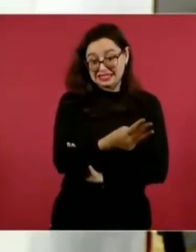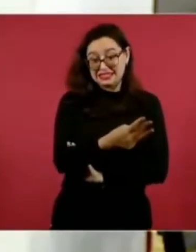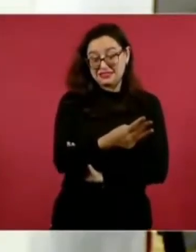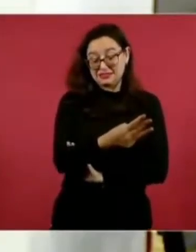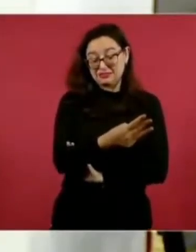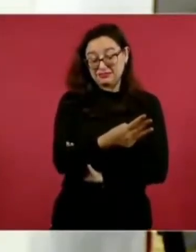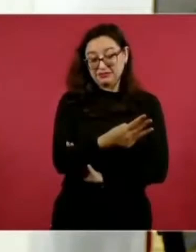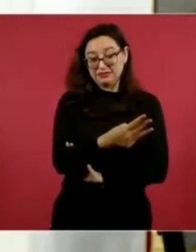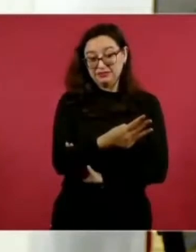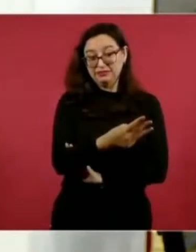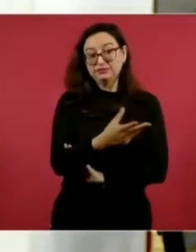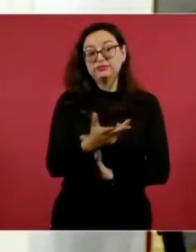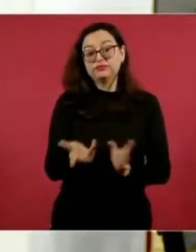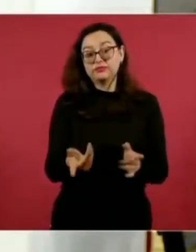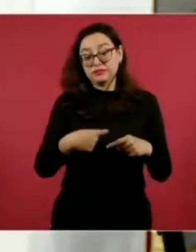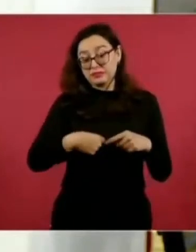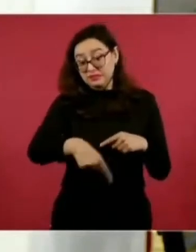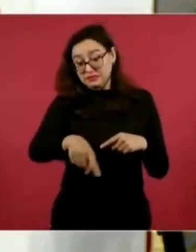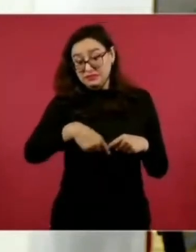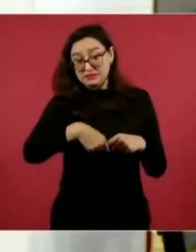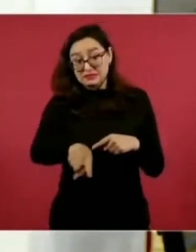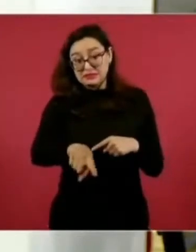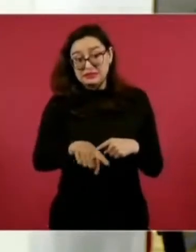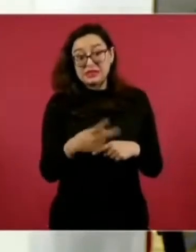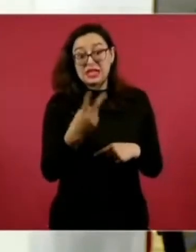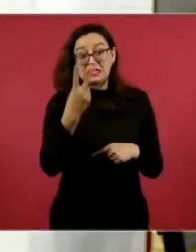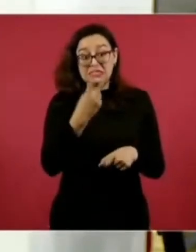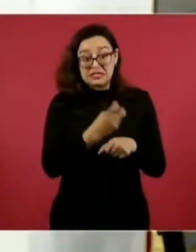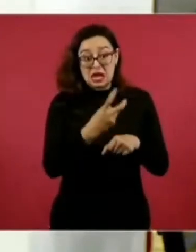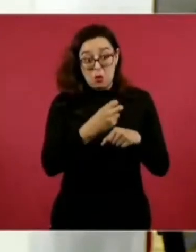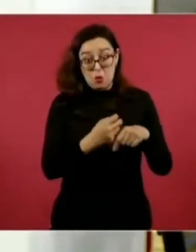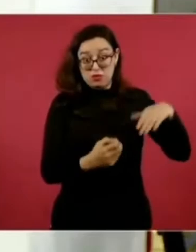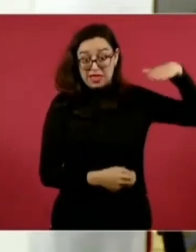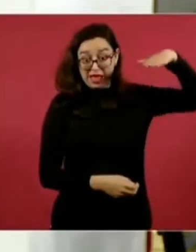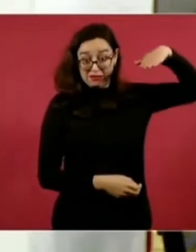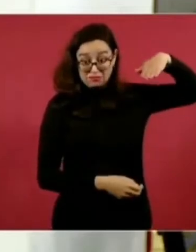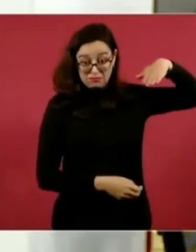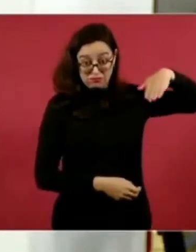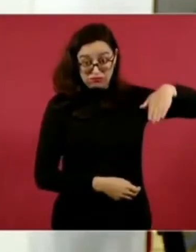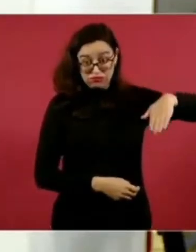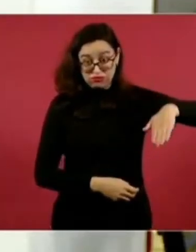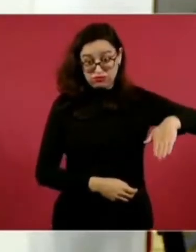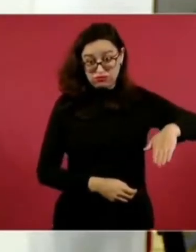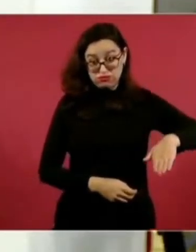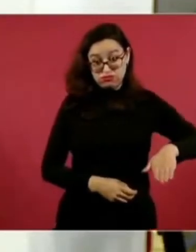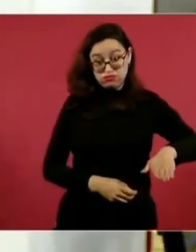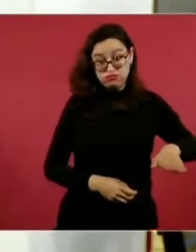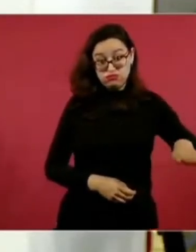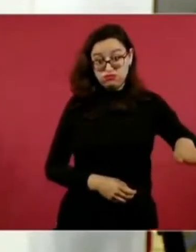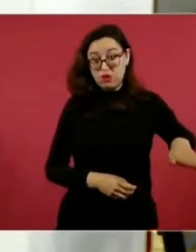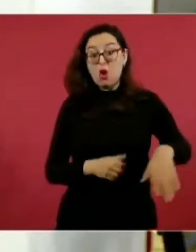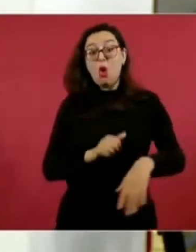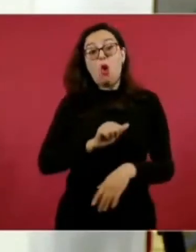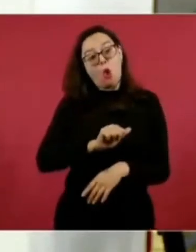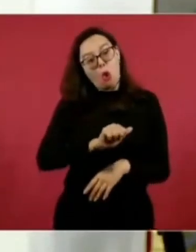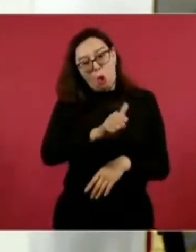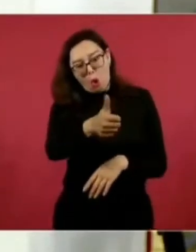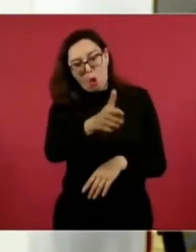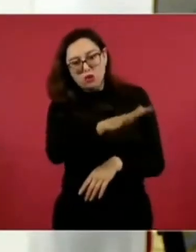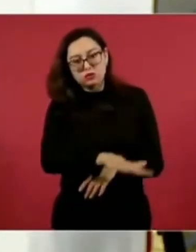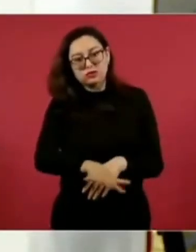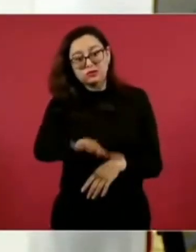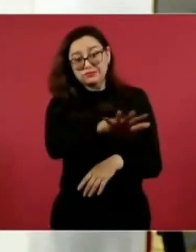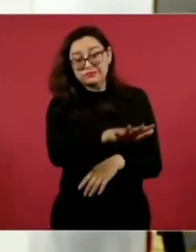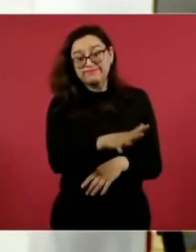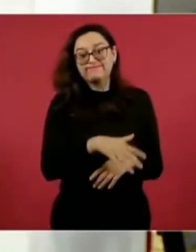en los próximos días, la segunda lumbrera estará llegando a otro punto de las galerías y ahí